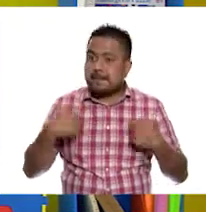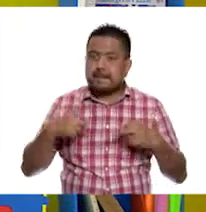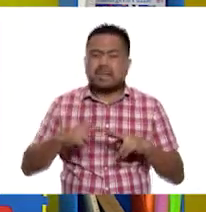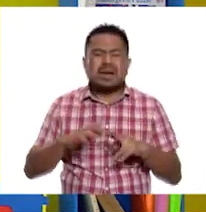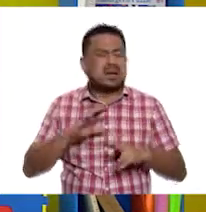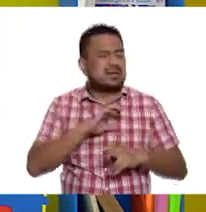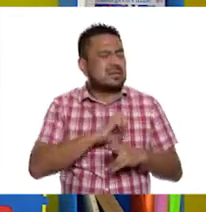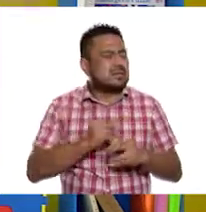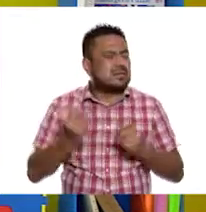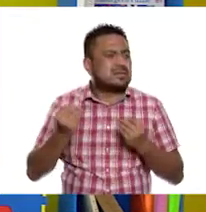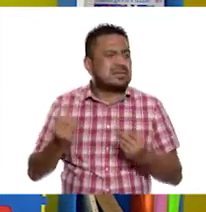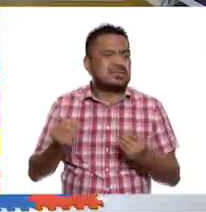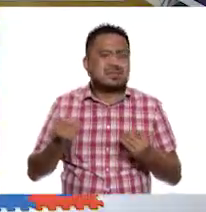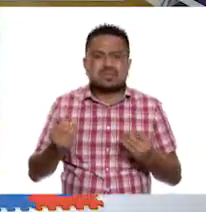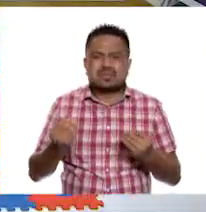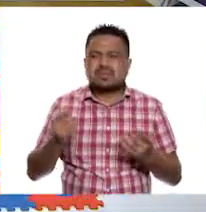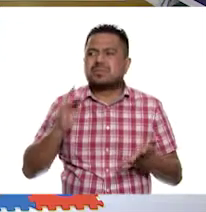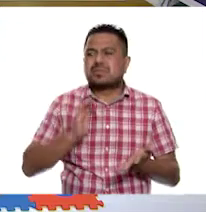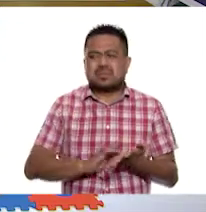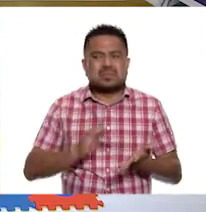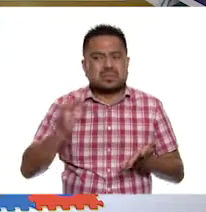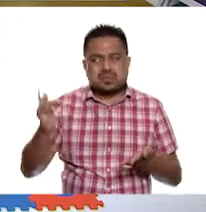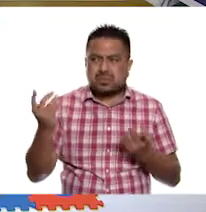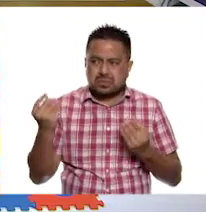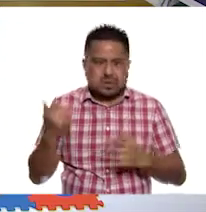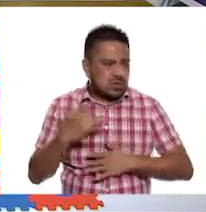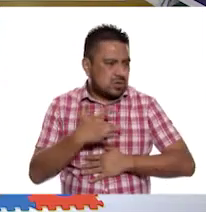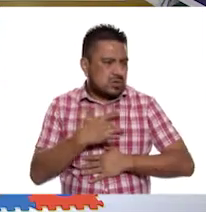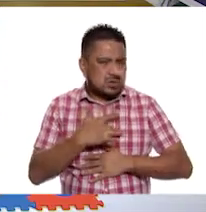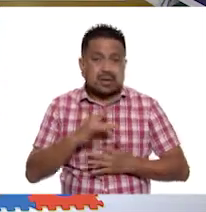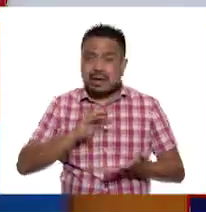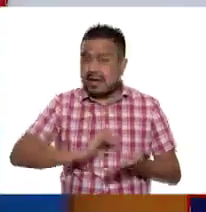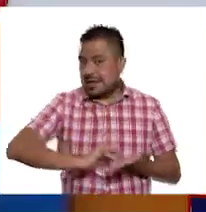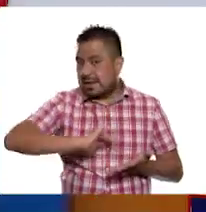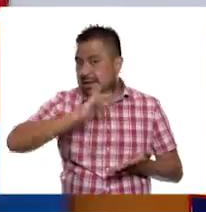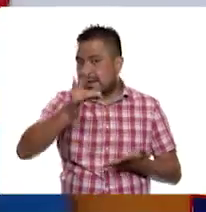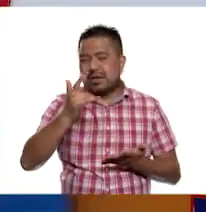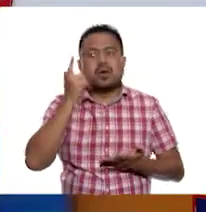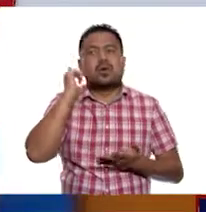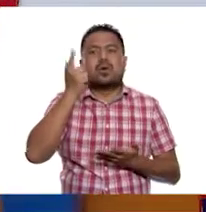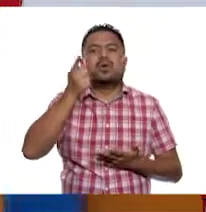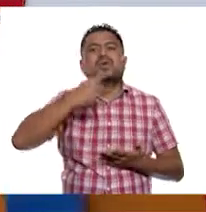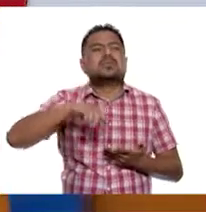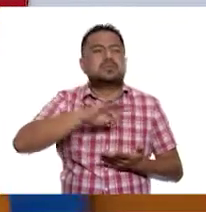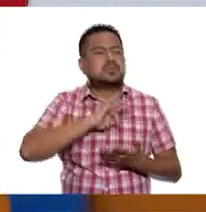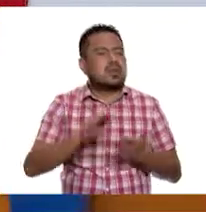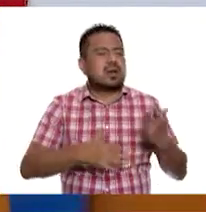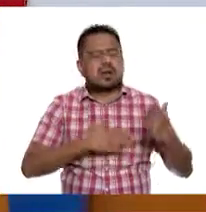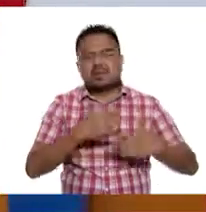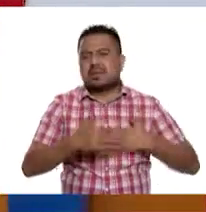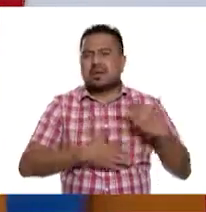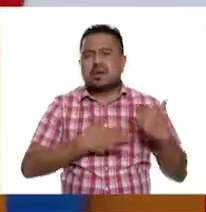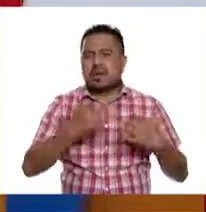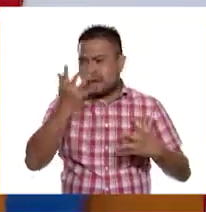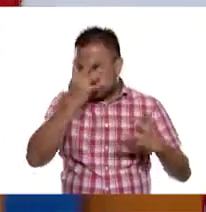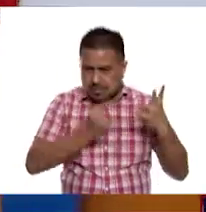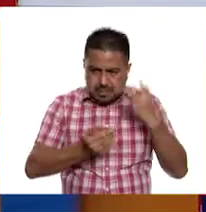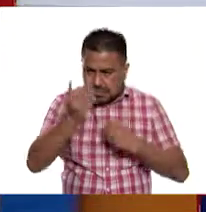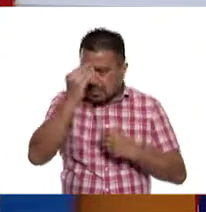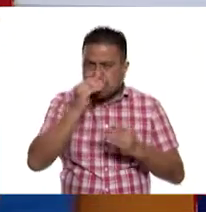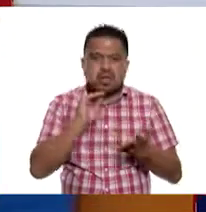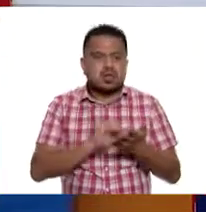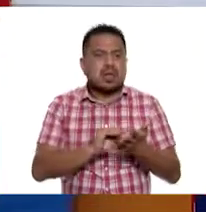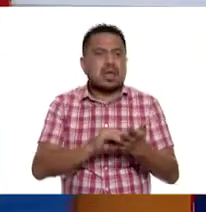quedamos encantados. Así que te lo agradecemos con el corazón. Gracias. Espero que se hayan divertido y hayamos aprendido